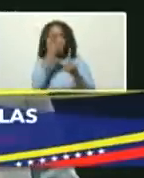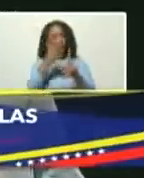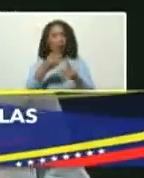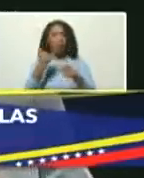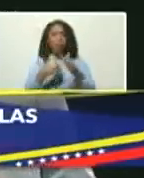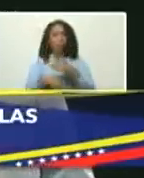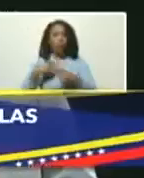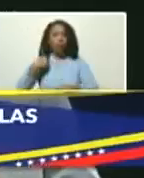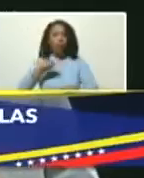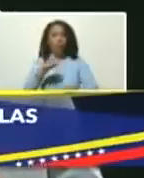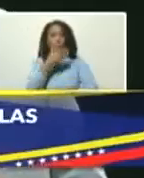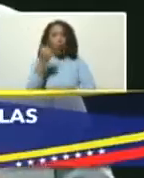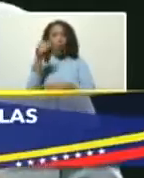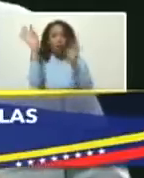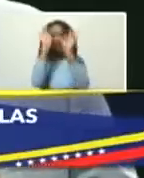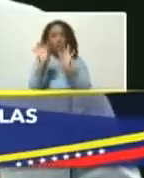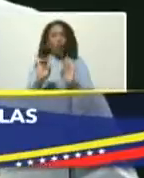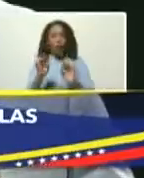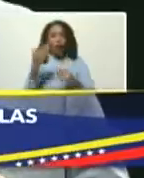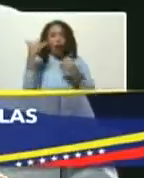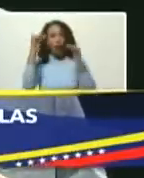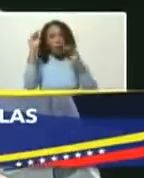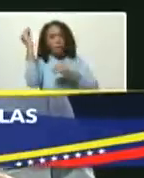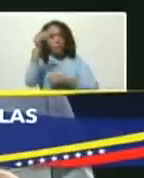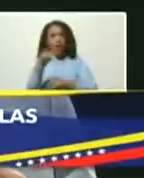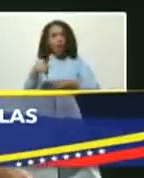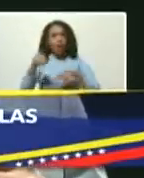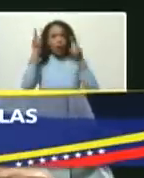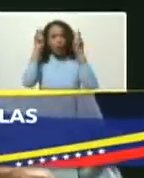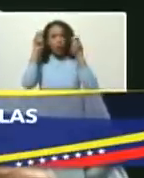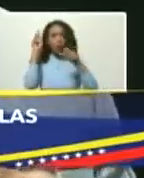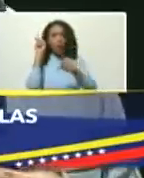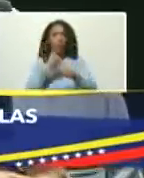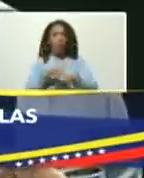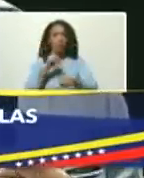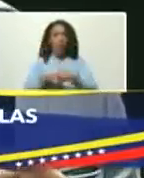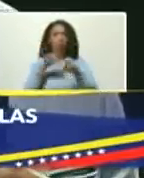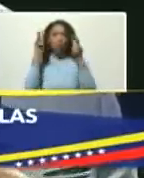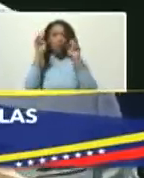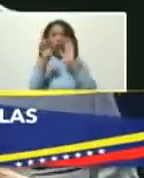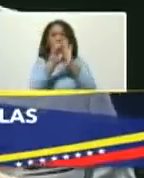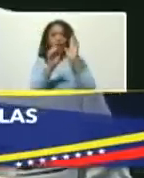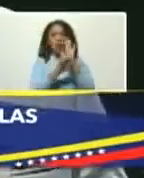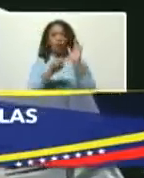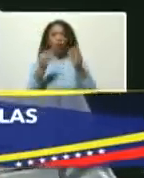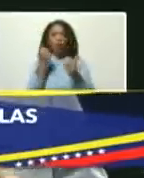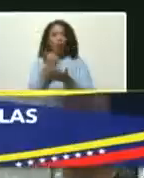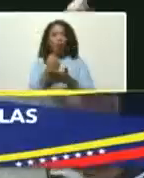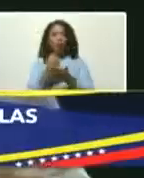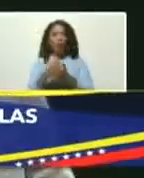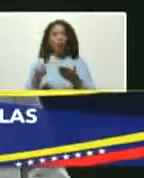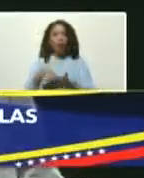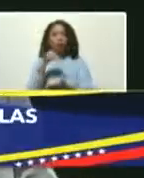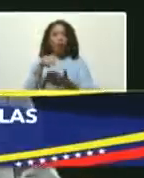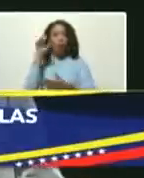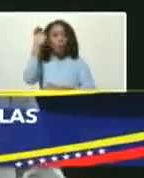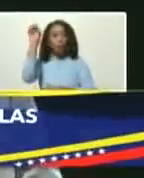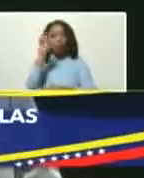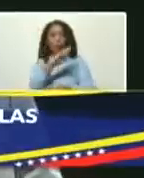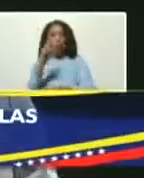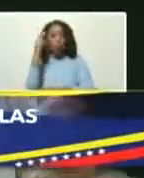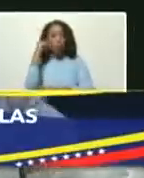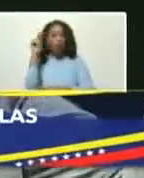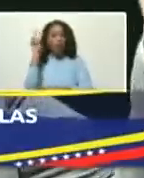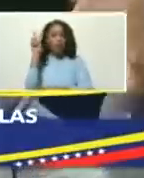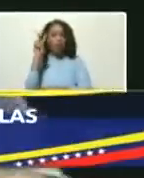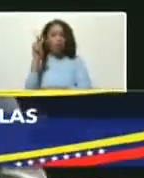vamos a tener mejores condiciones aún más para esta nueva época y esta nueva etapa de la economía nacional de la patria y la república bolivariana de